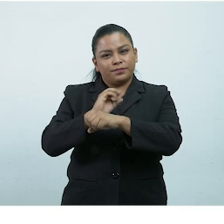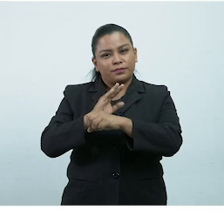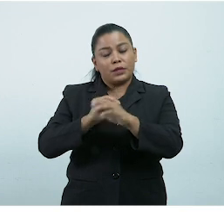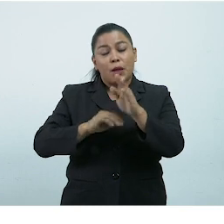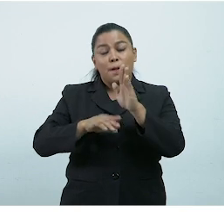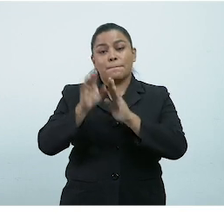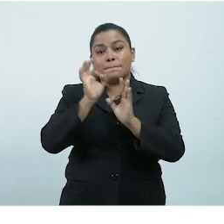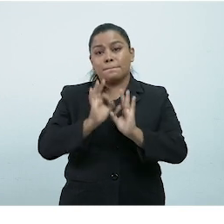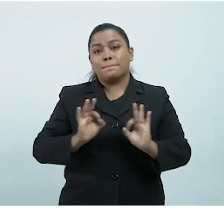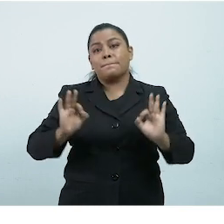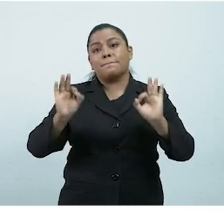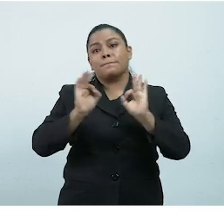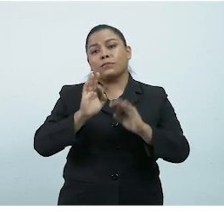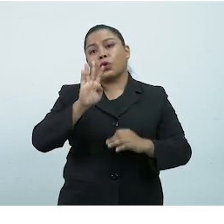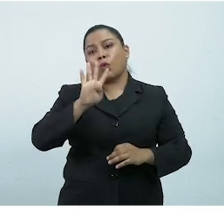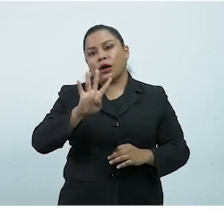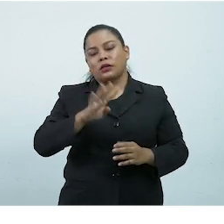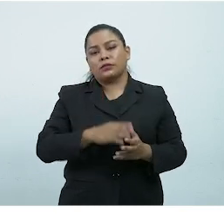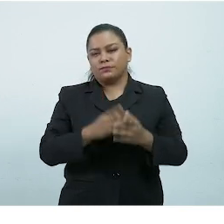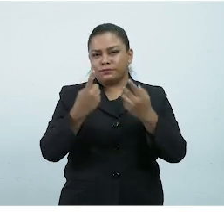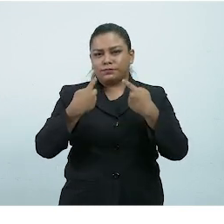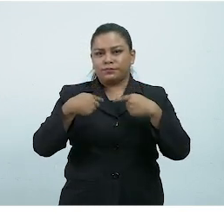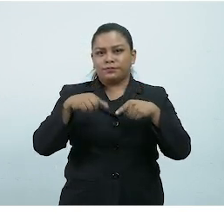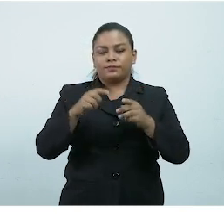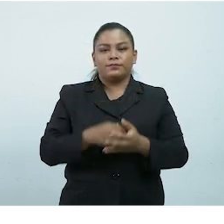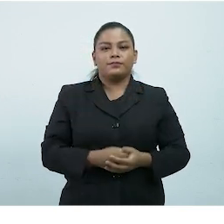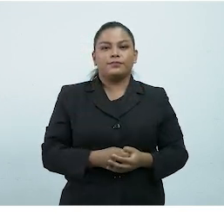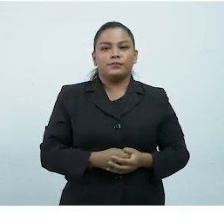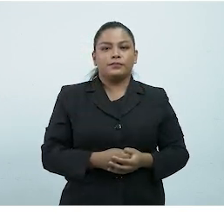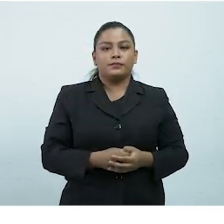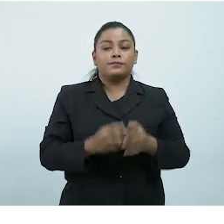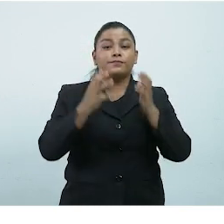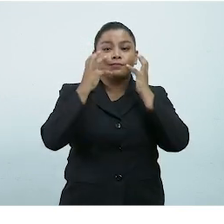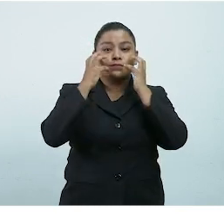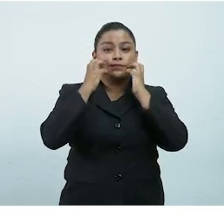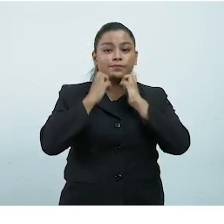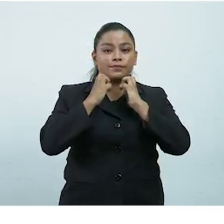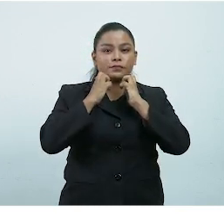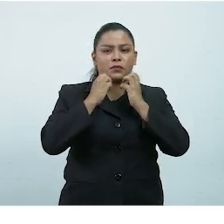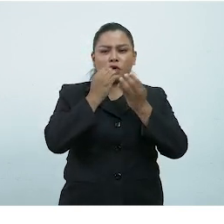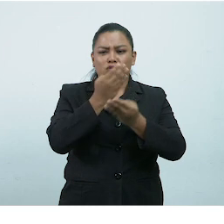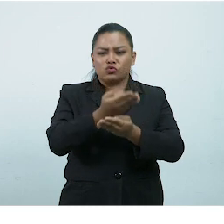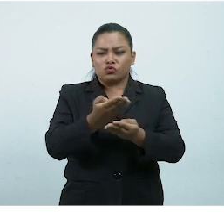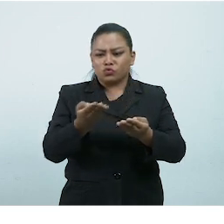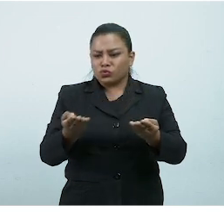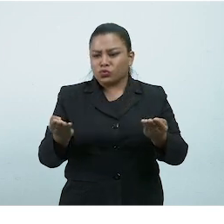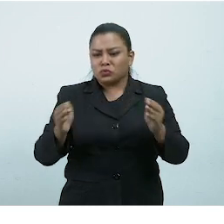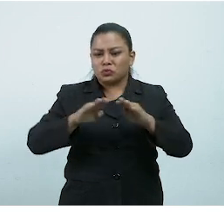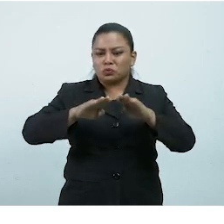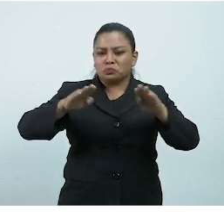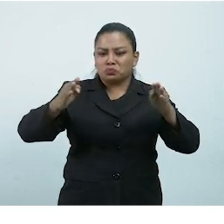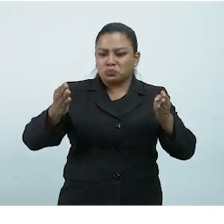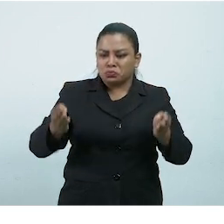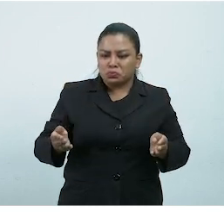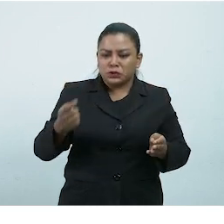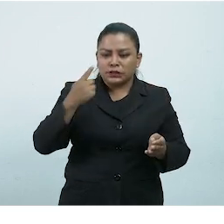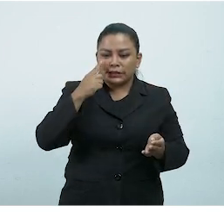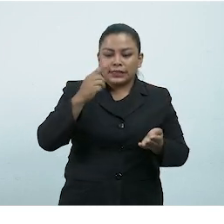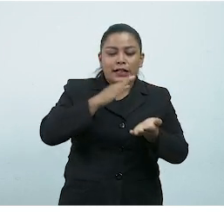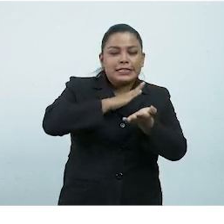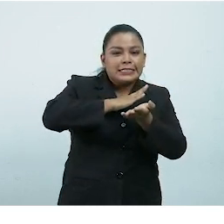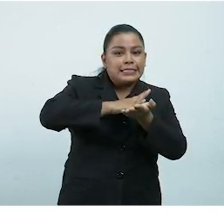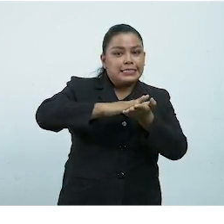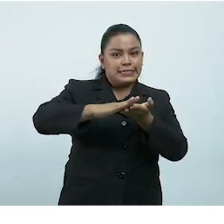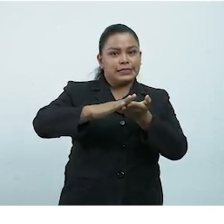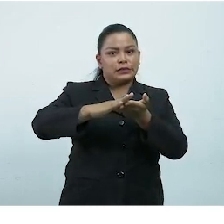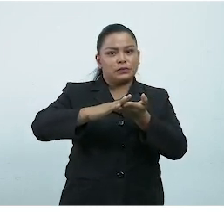más eficiente el filtro 4 son las siguientes Garantizar que los muebles y materiales que se utilizan estén desinfectados